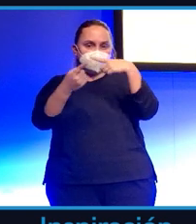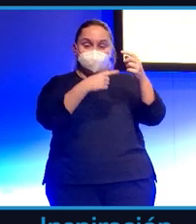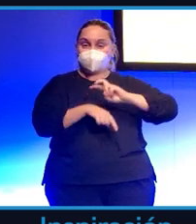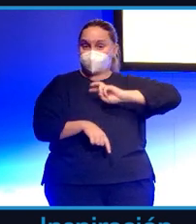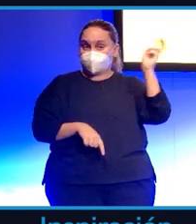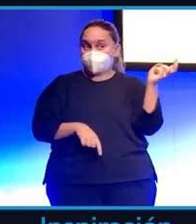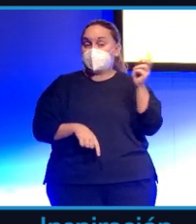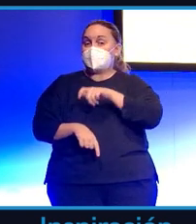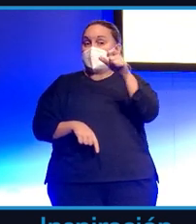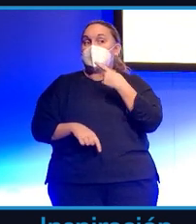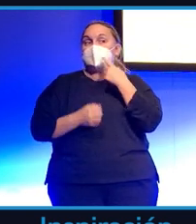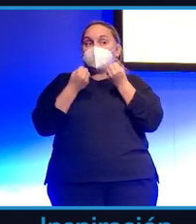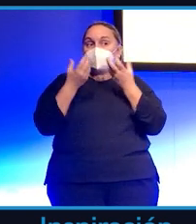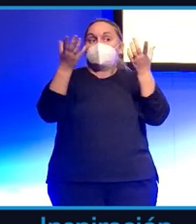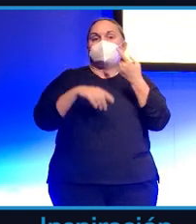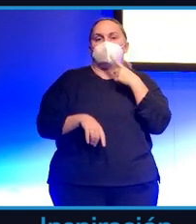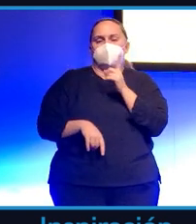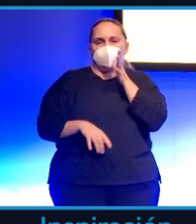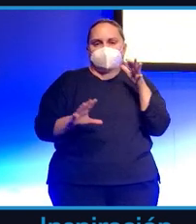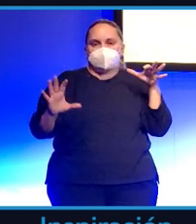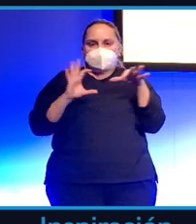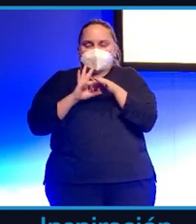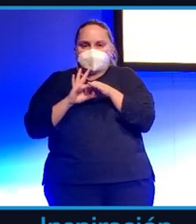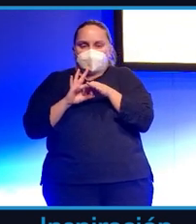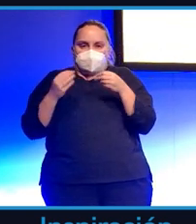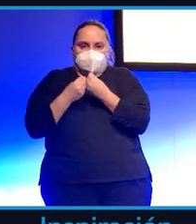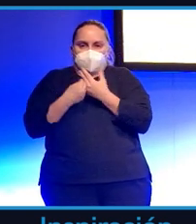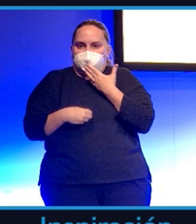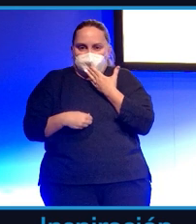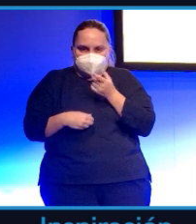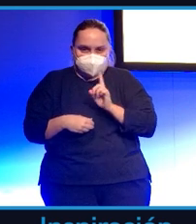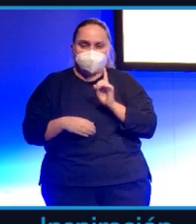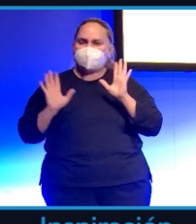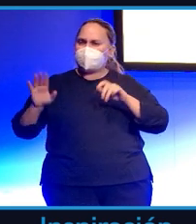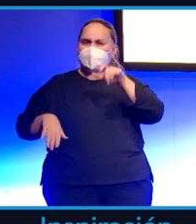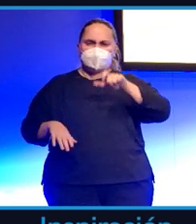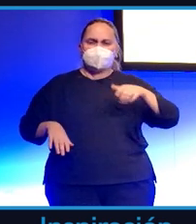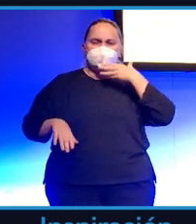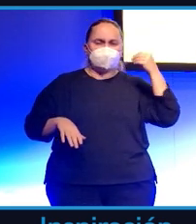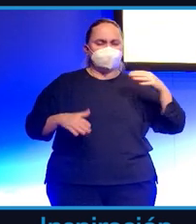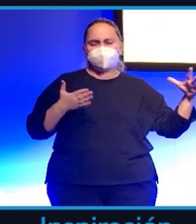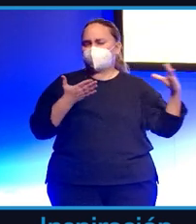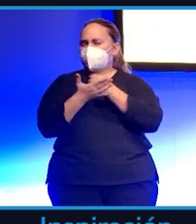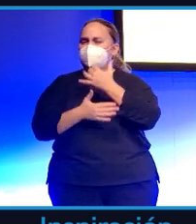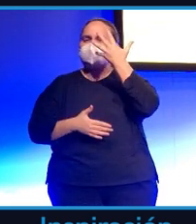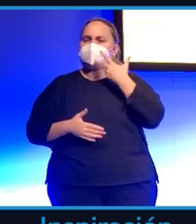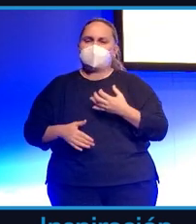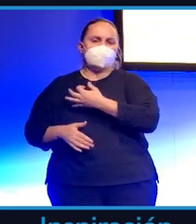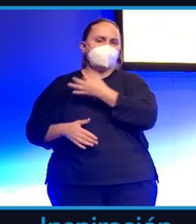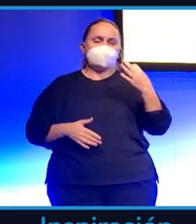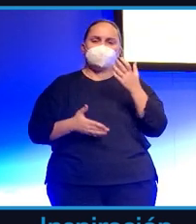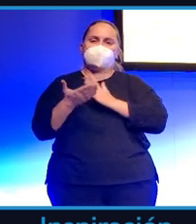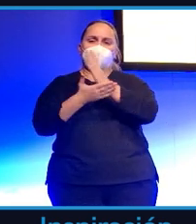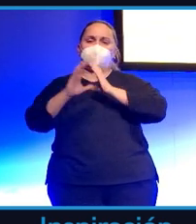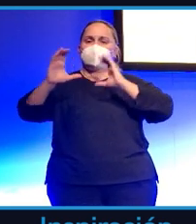porque está mal entre la gente de su generación, los jóvenes conocen perfectamente lo que es un medio de comunicación